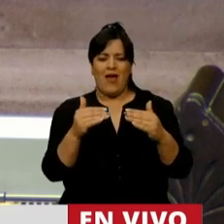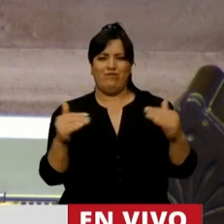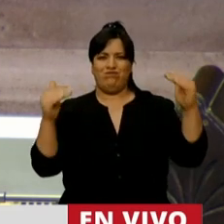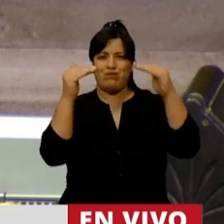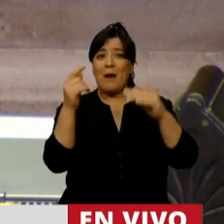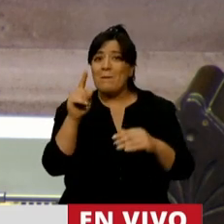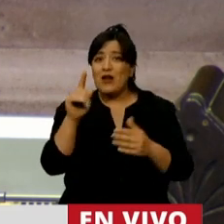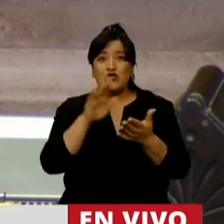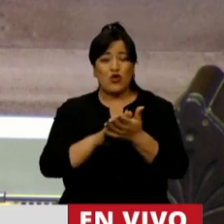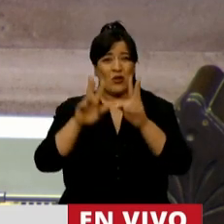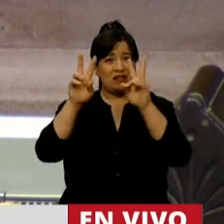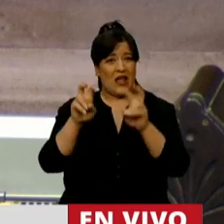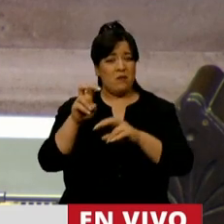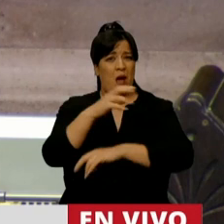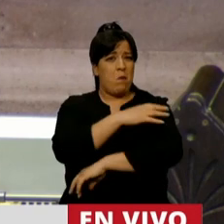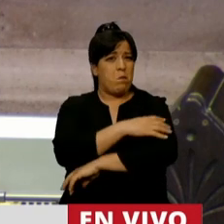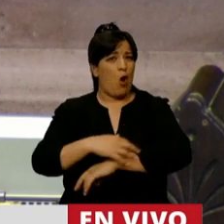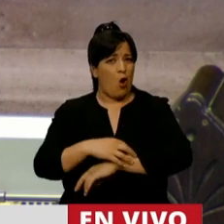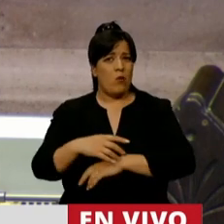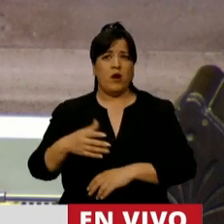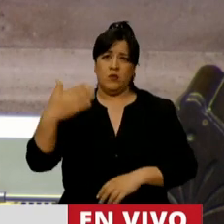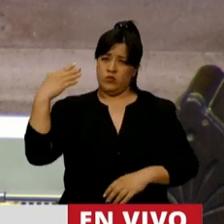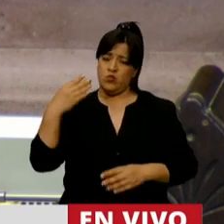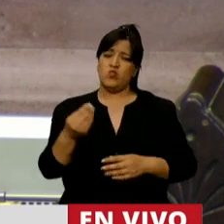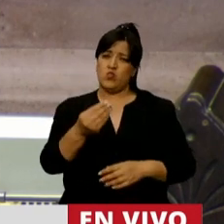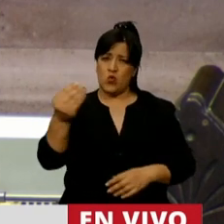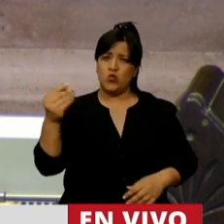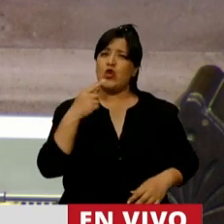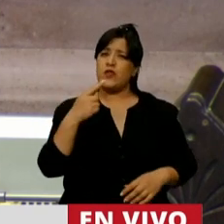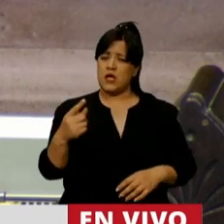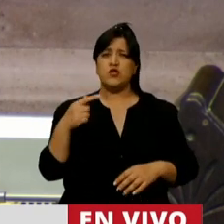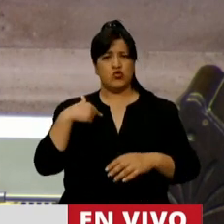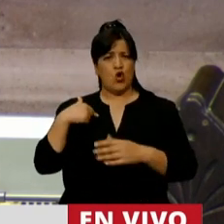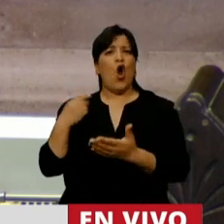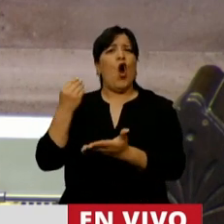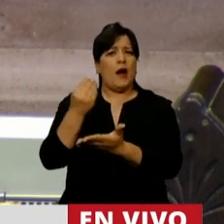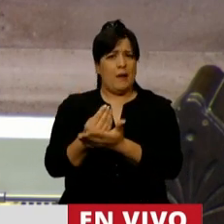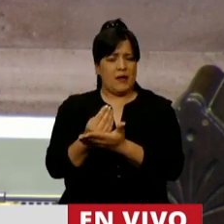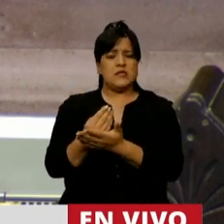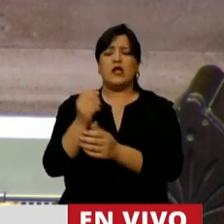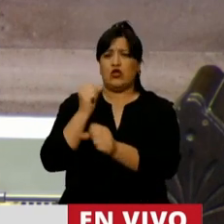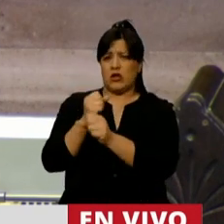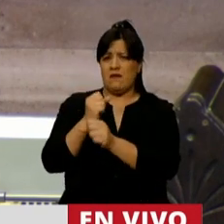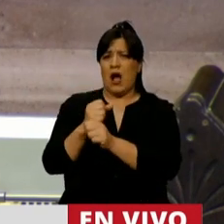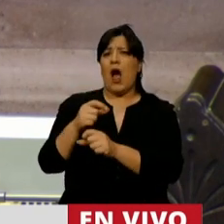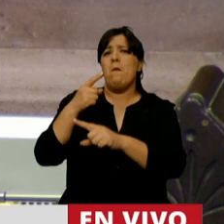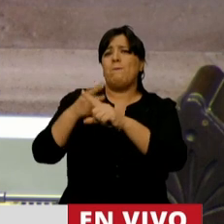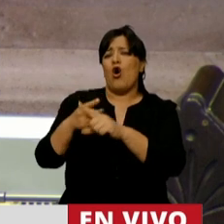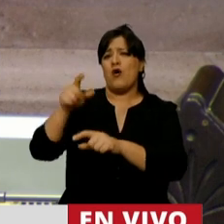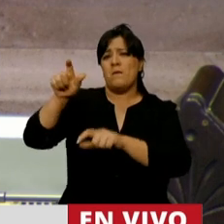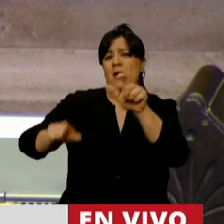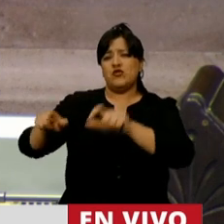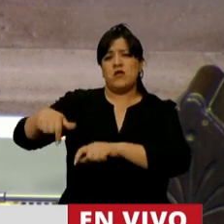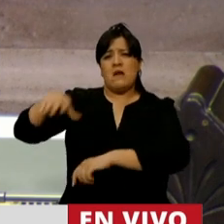pobrismo tan festejado y pregonado por muchos que dicen representar y trabajar por los más humildes,